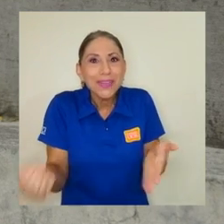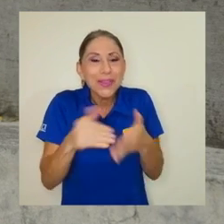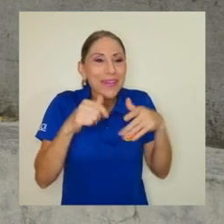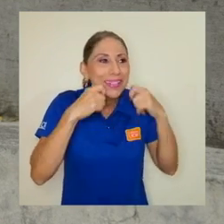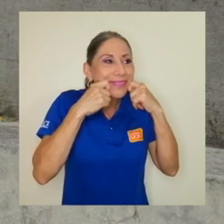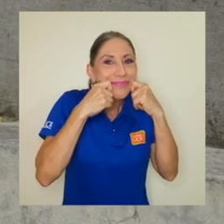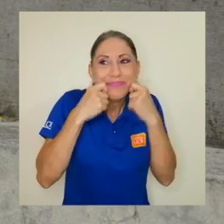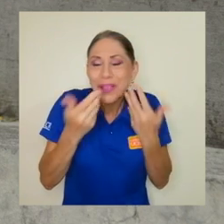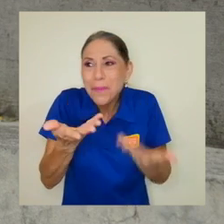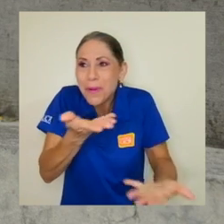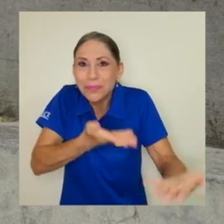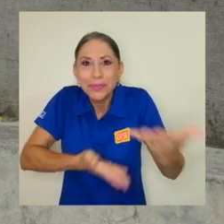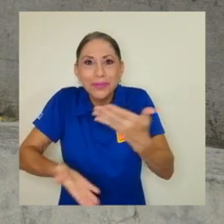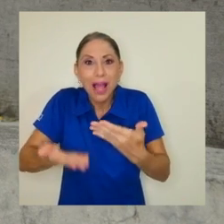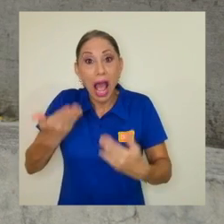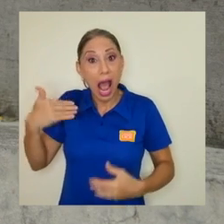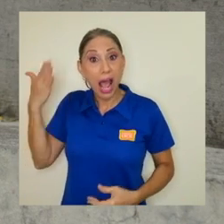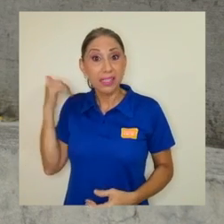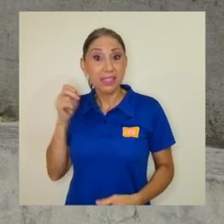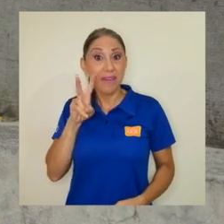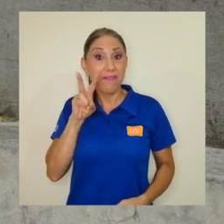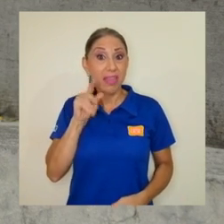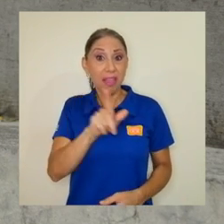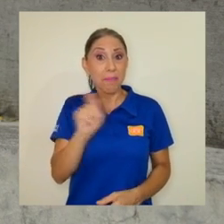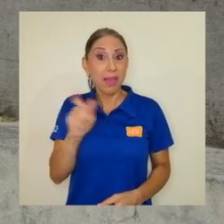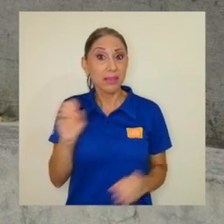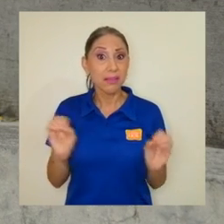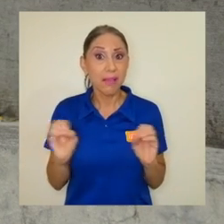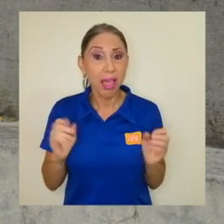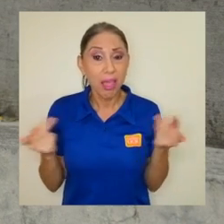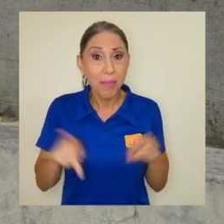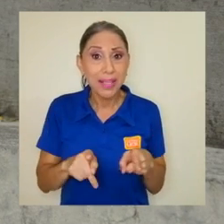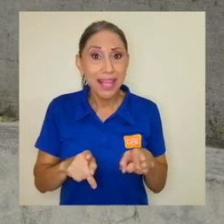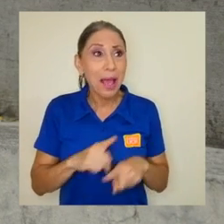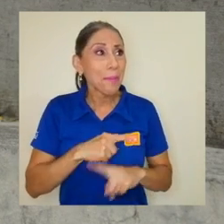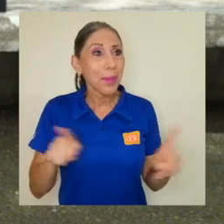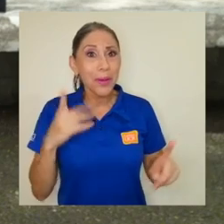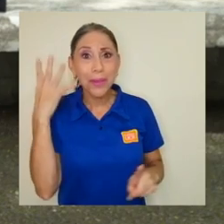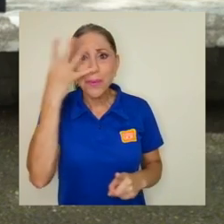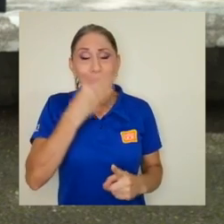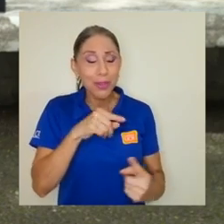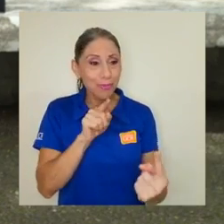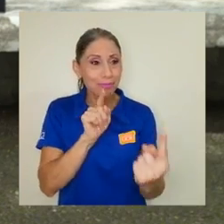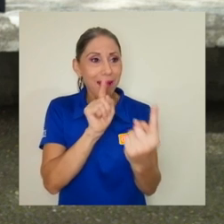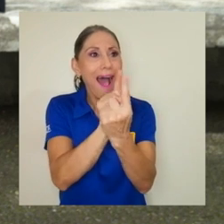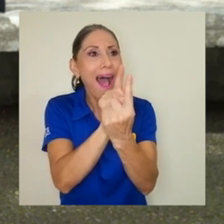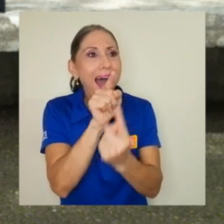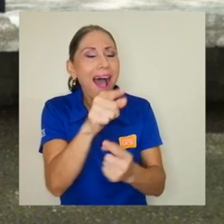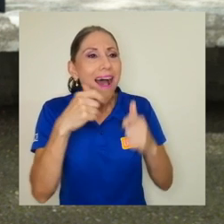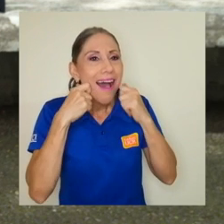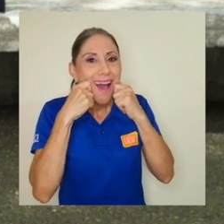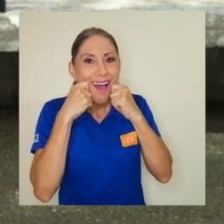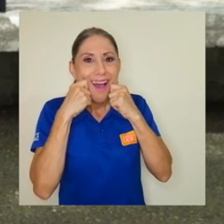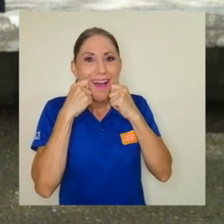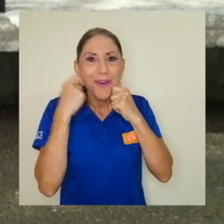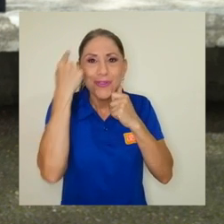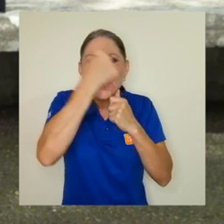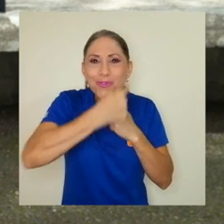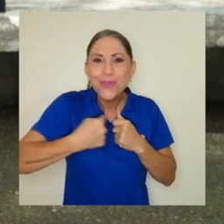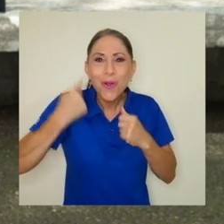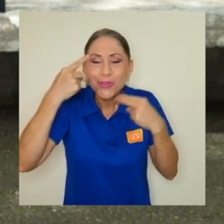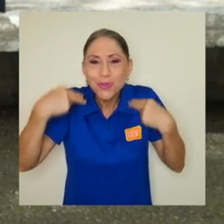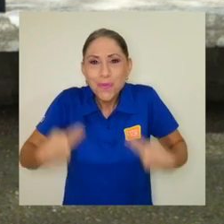a ese reencuentro que hace, bueno, 20 meses y no se da. Entonces ya hay un rostro más humano, hay una